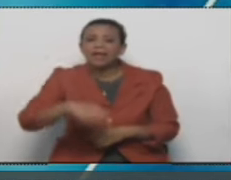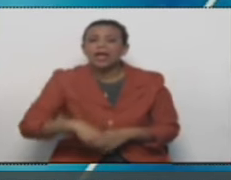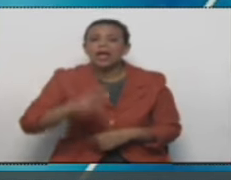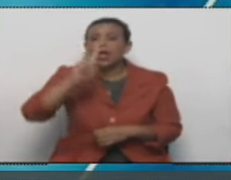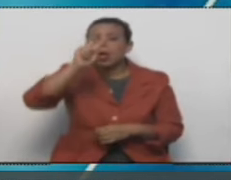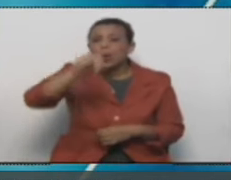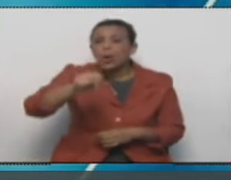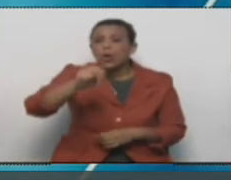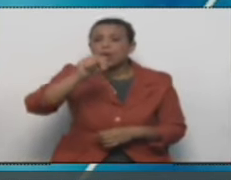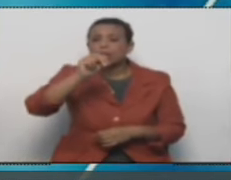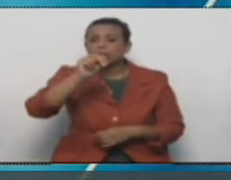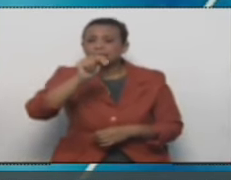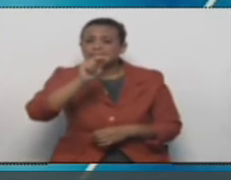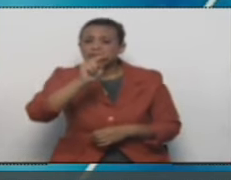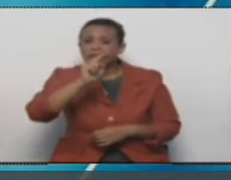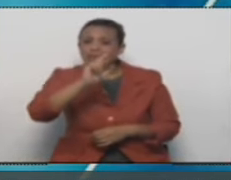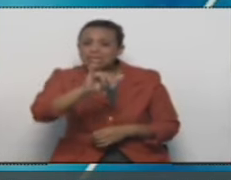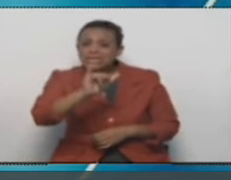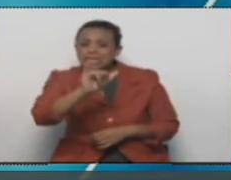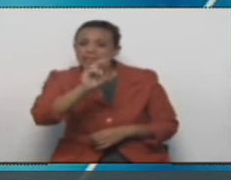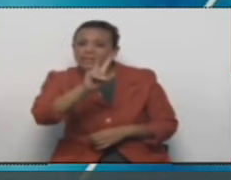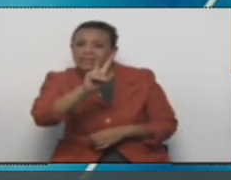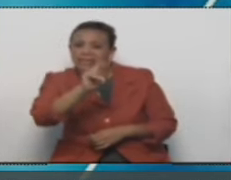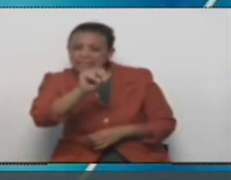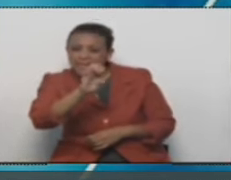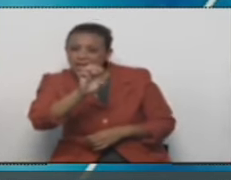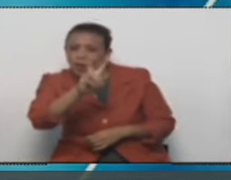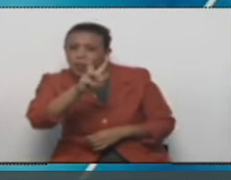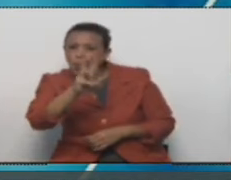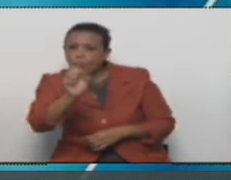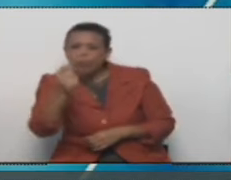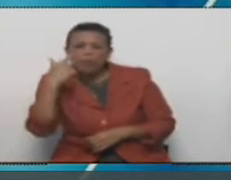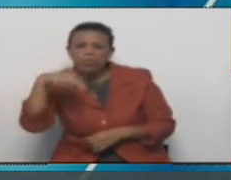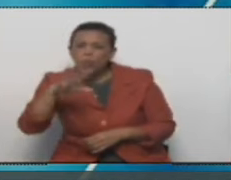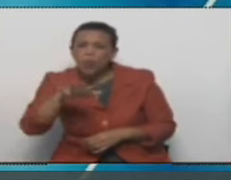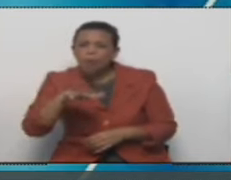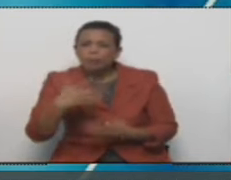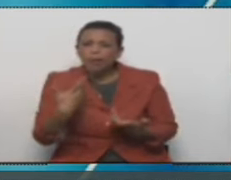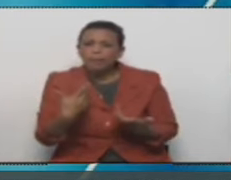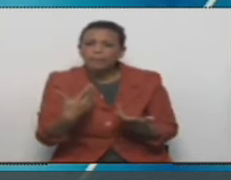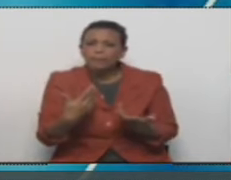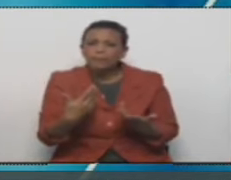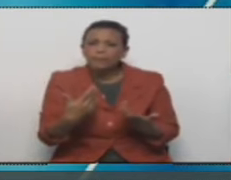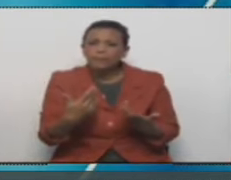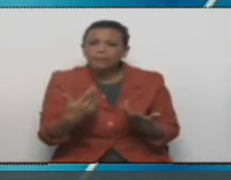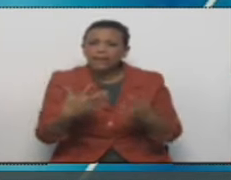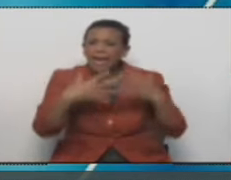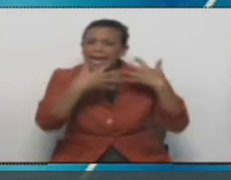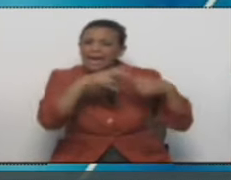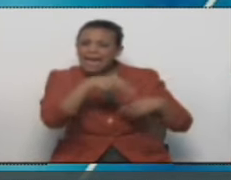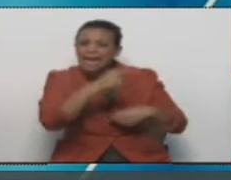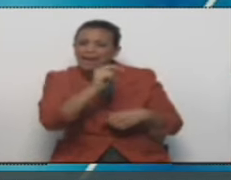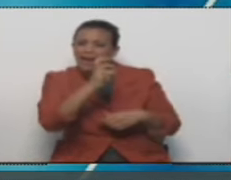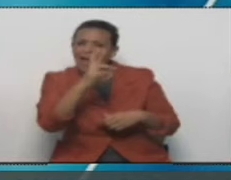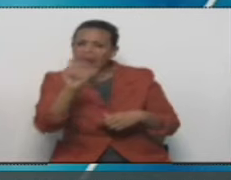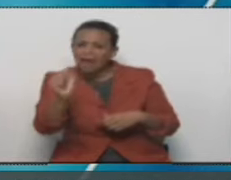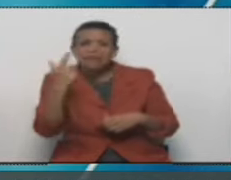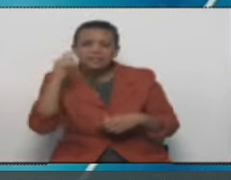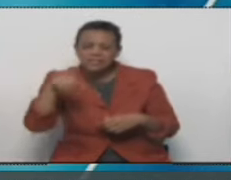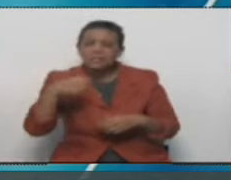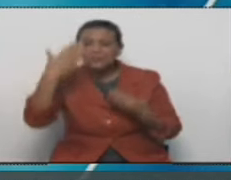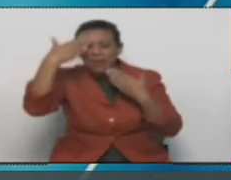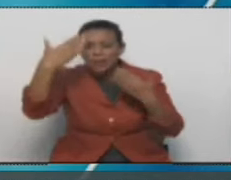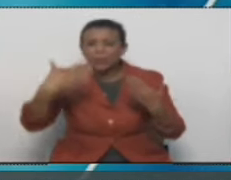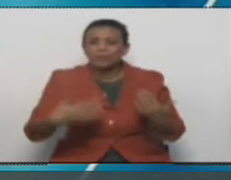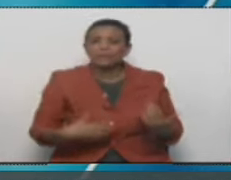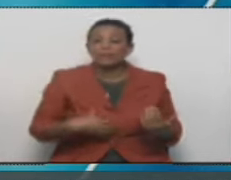Comunicaciones. Ese apellido, ah no, ese es el nombre, Inger Bor Herrera, si es de aquí. Bueno, mi saludo.